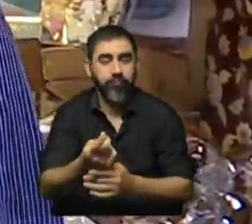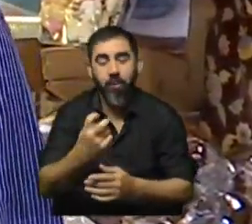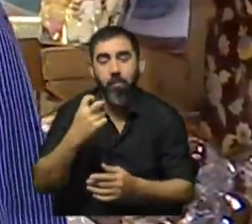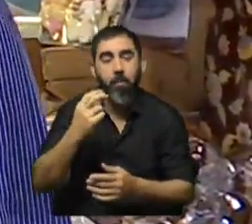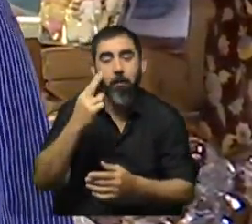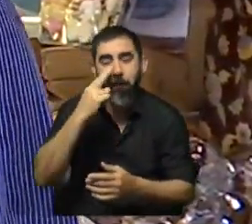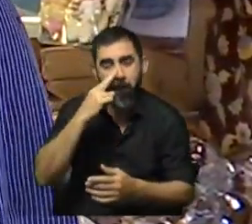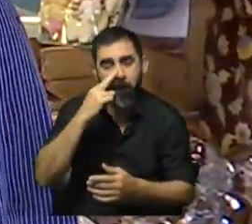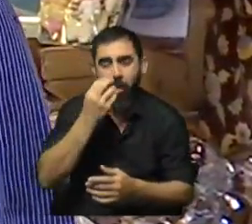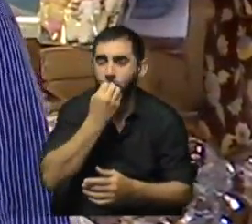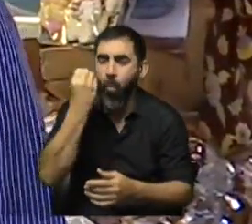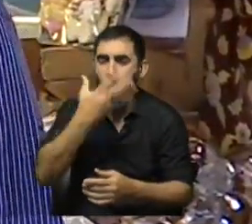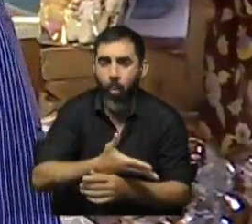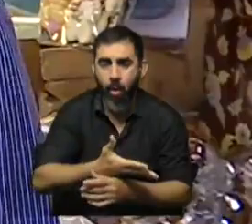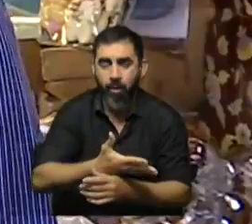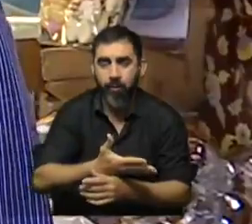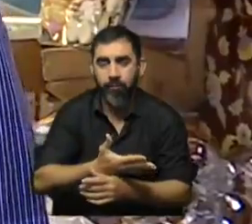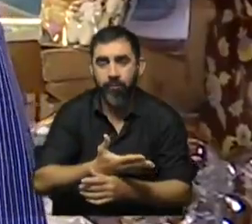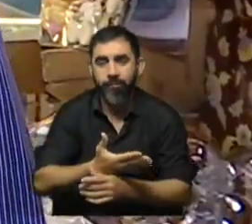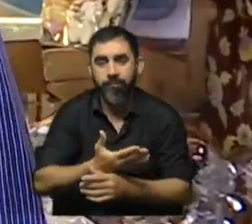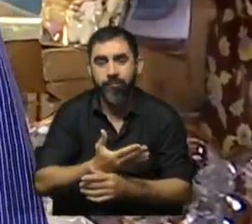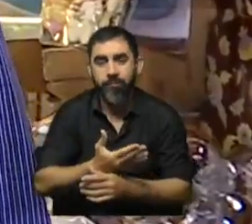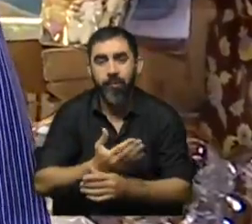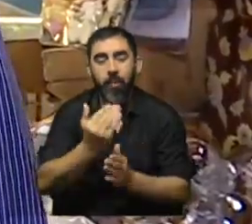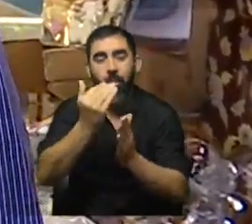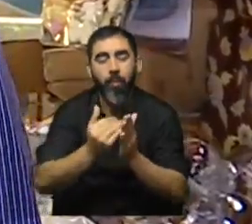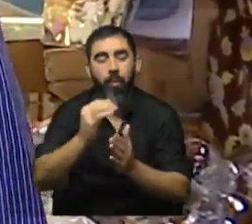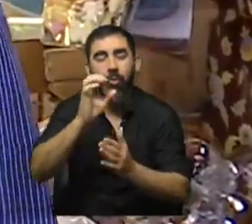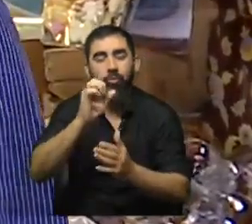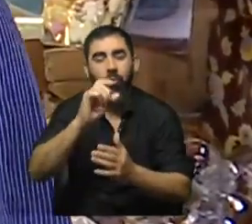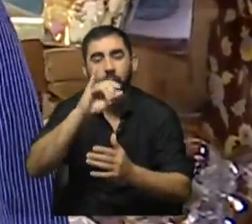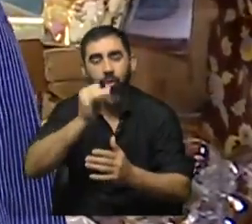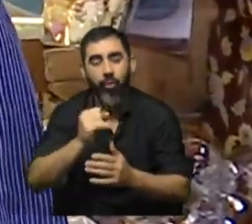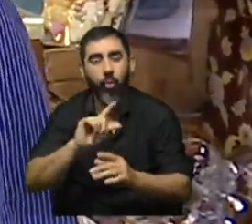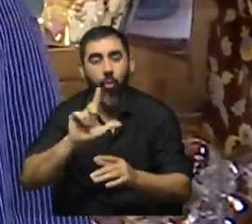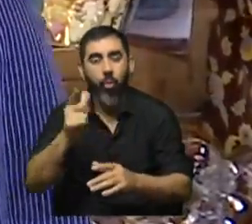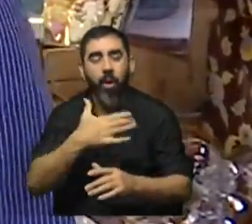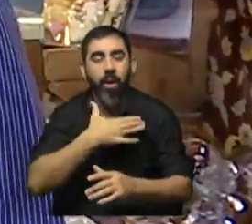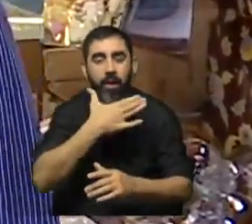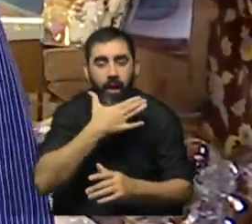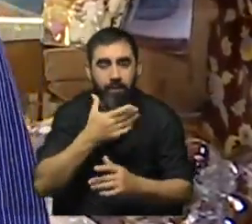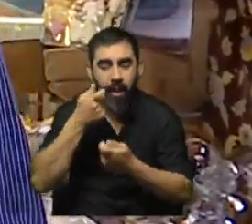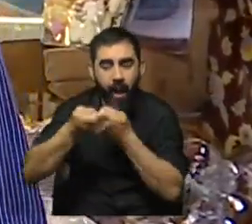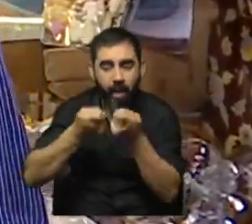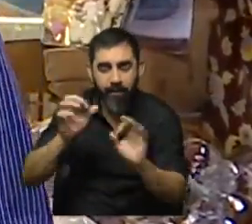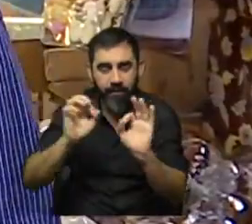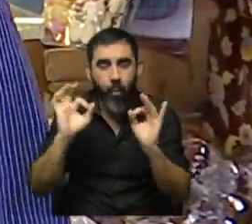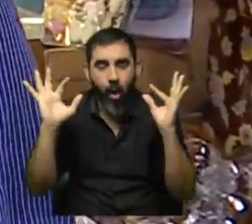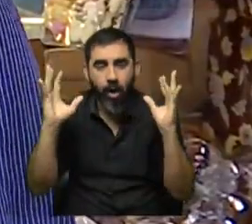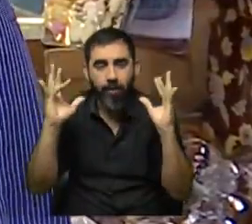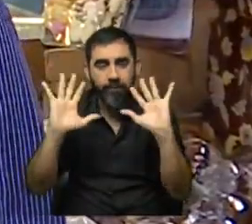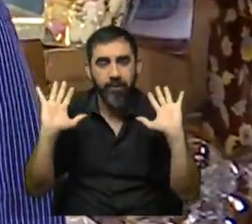que tiene muchos atributos muy buenos, como tener bajo contenido de sodio, no tener grasas, conservantes, aditivos, es artesanal.